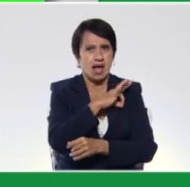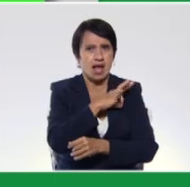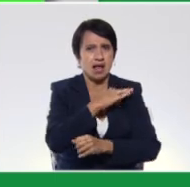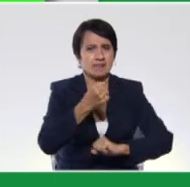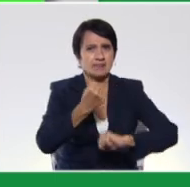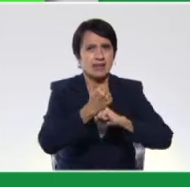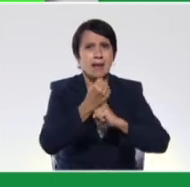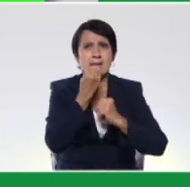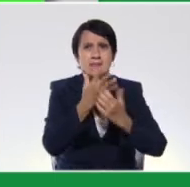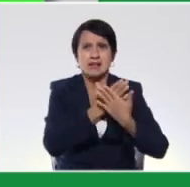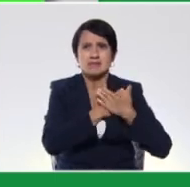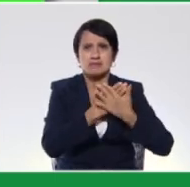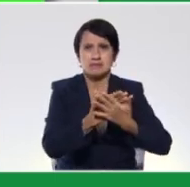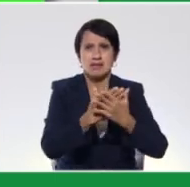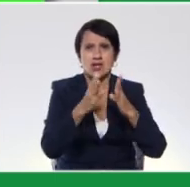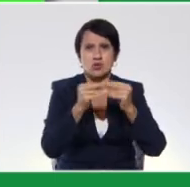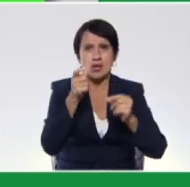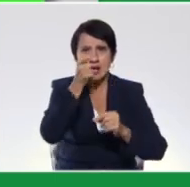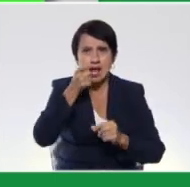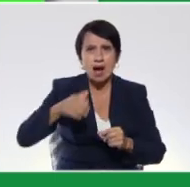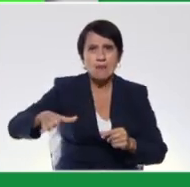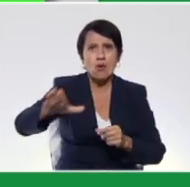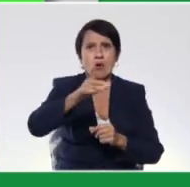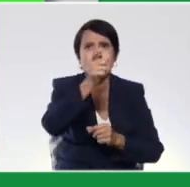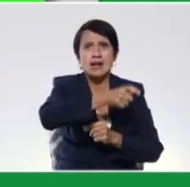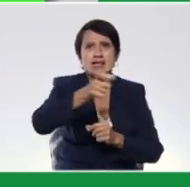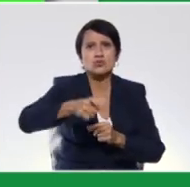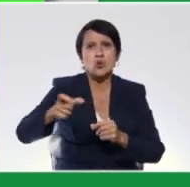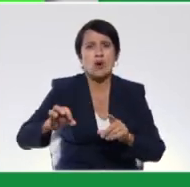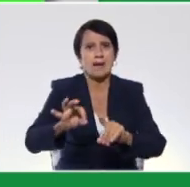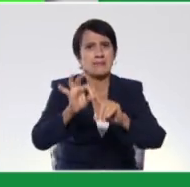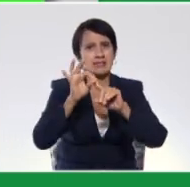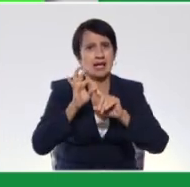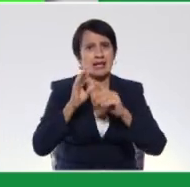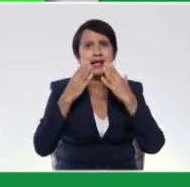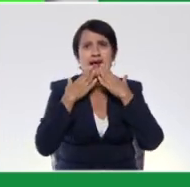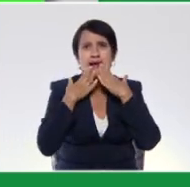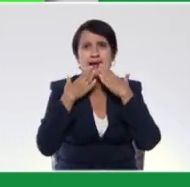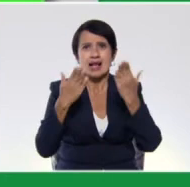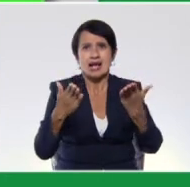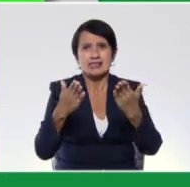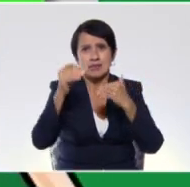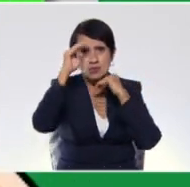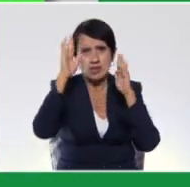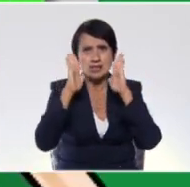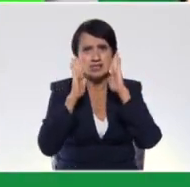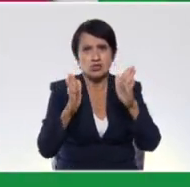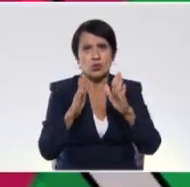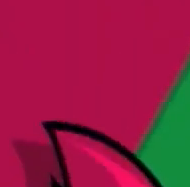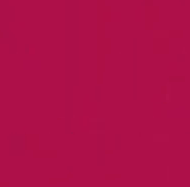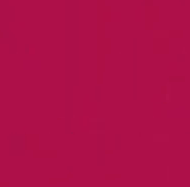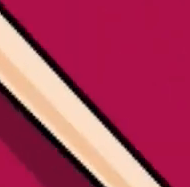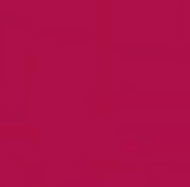del bienestar de nuestra población especial. Muchas gracias por su atención.